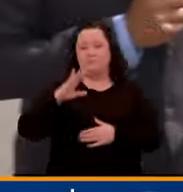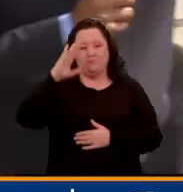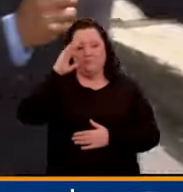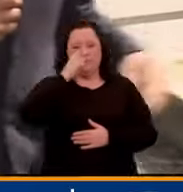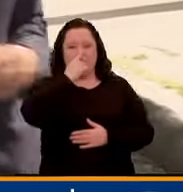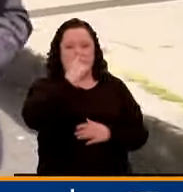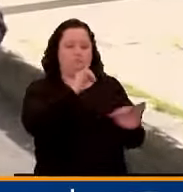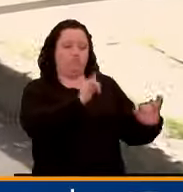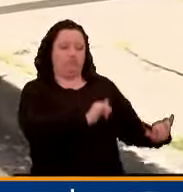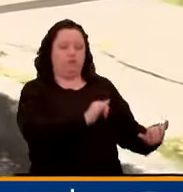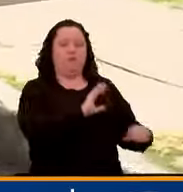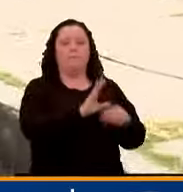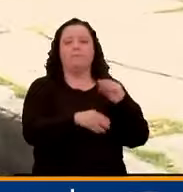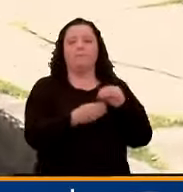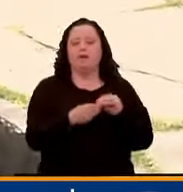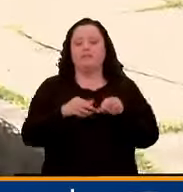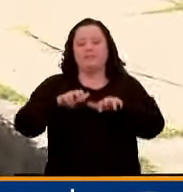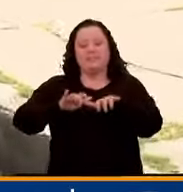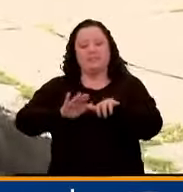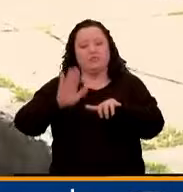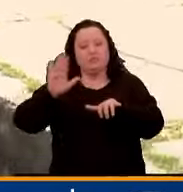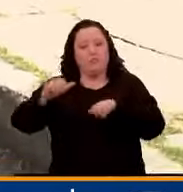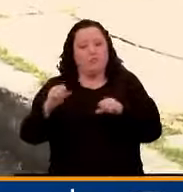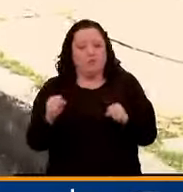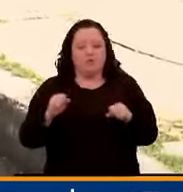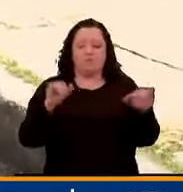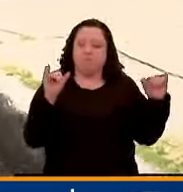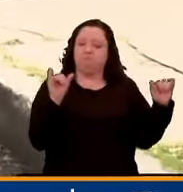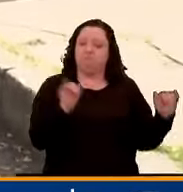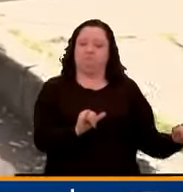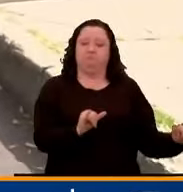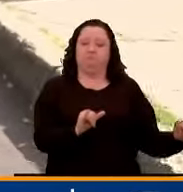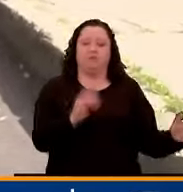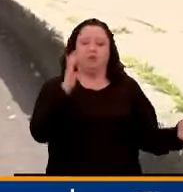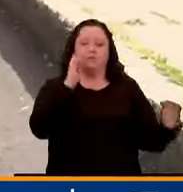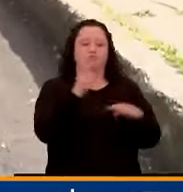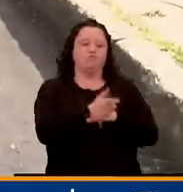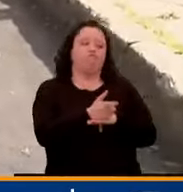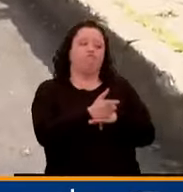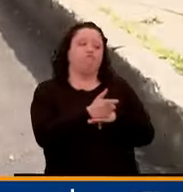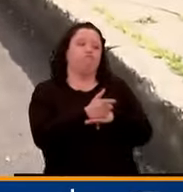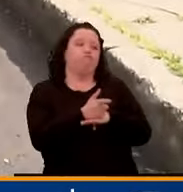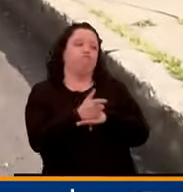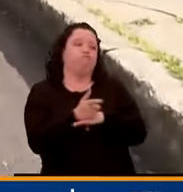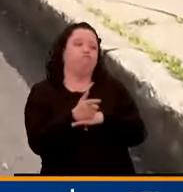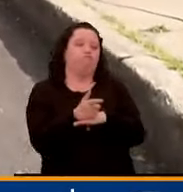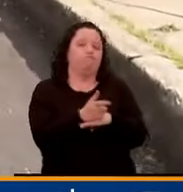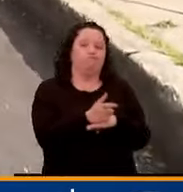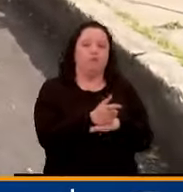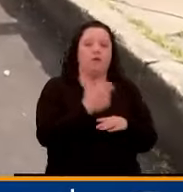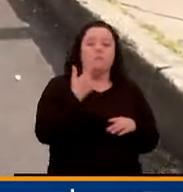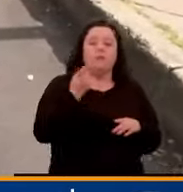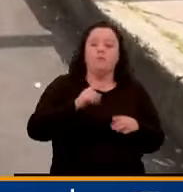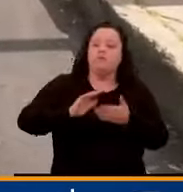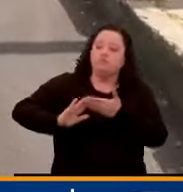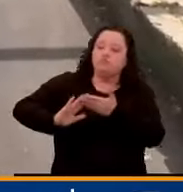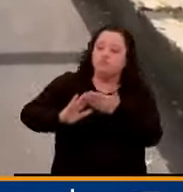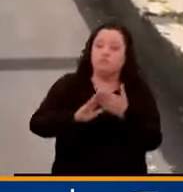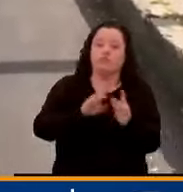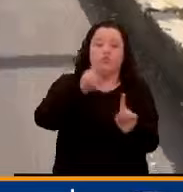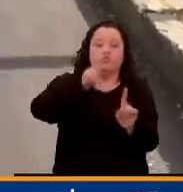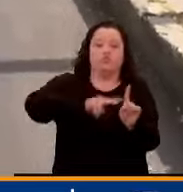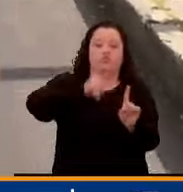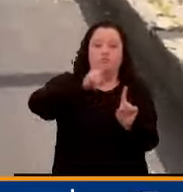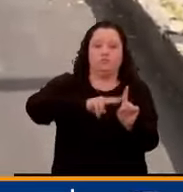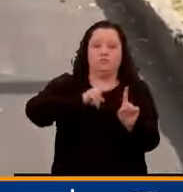aquí, igual que personal de la Secretaría de Bogotá, que harán el control y harán incluso la restauración dos veces para poder